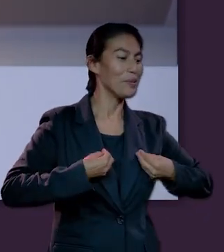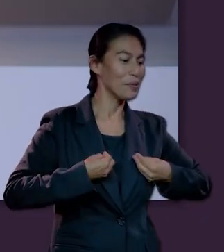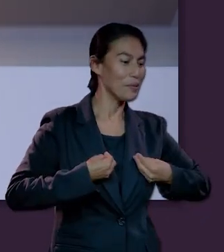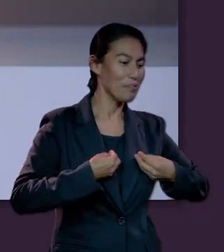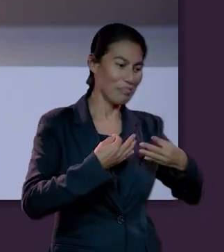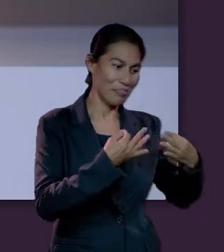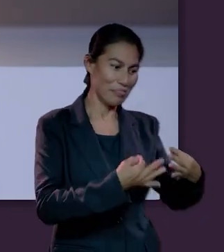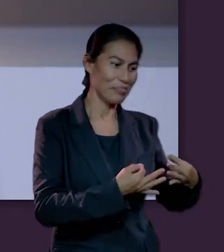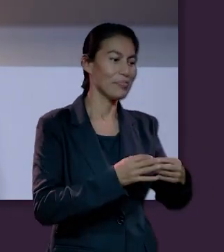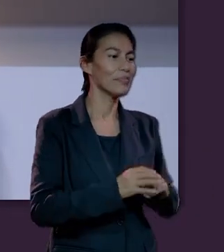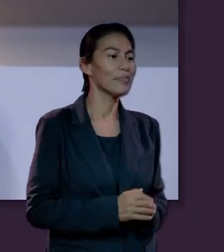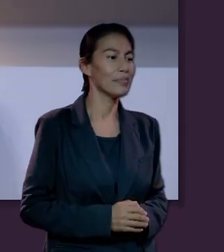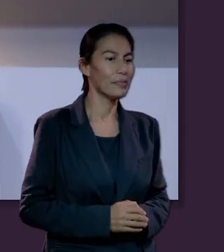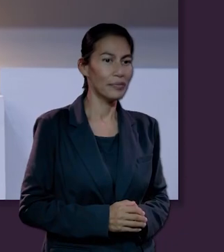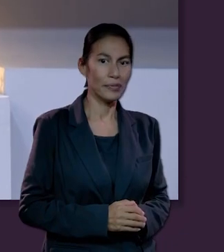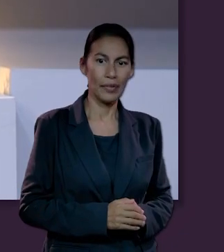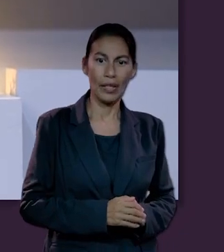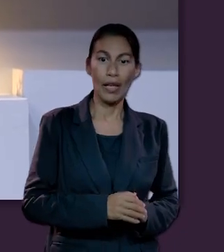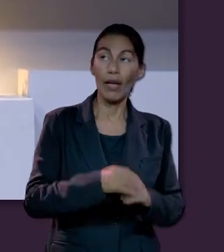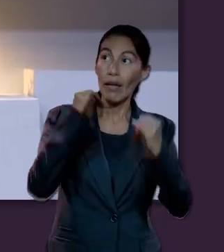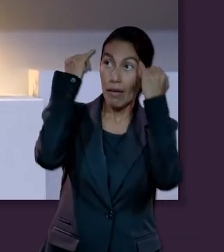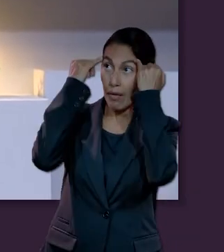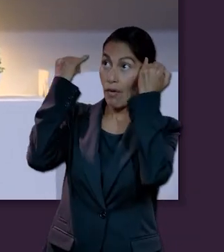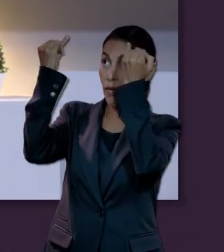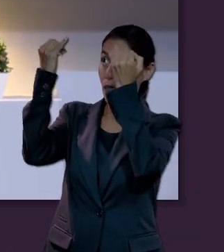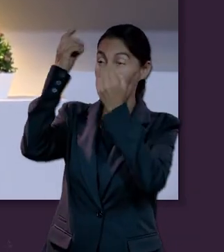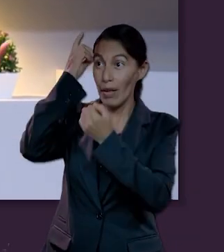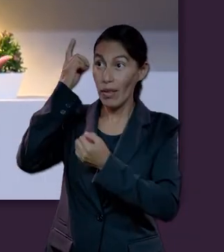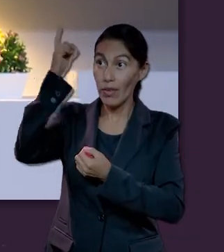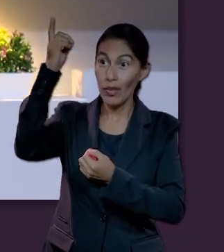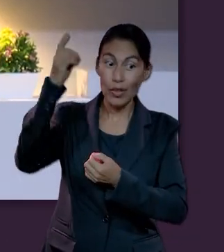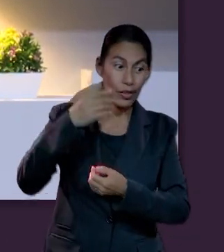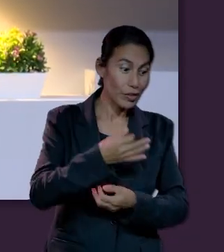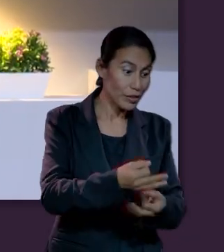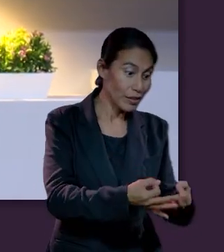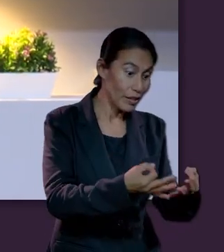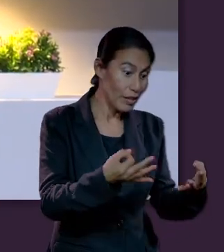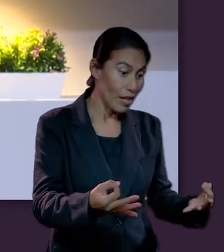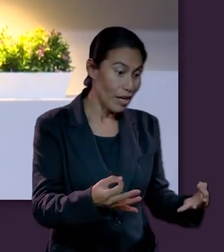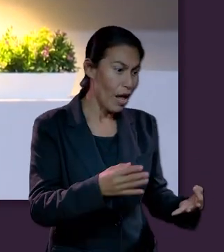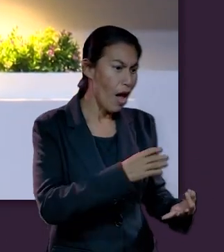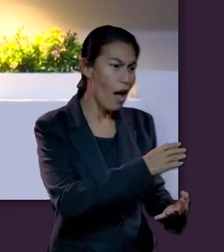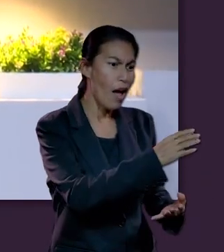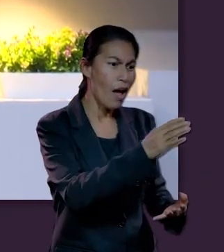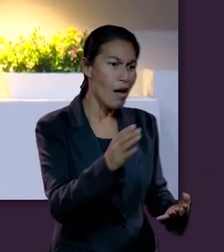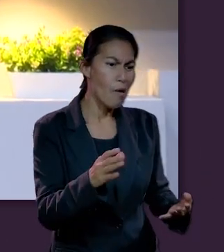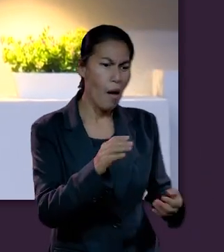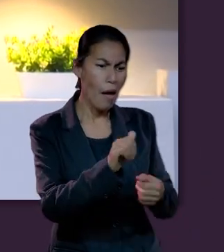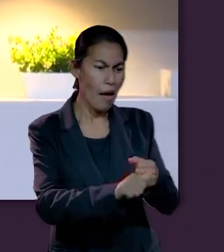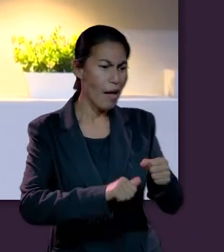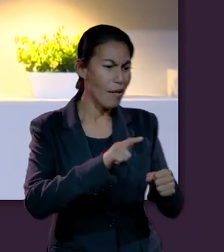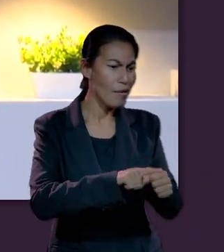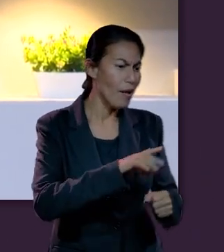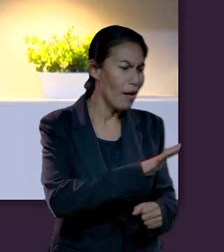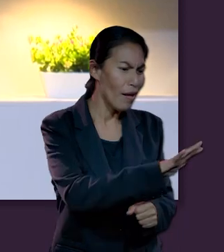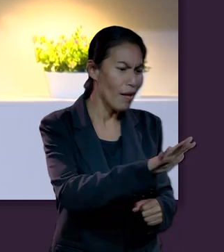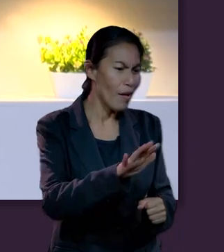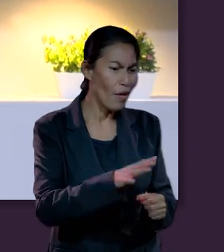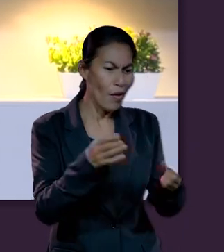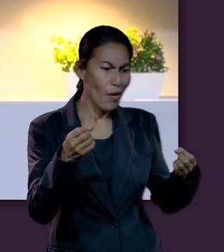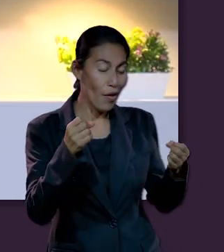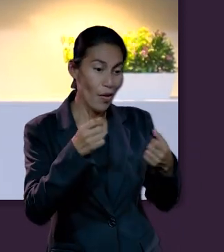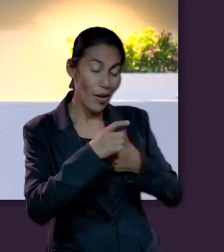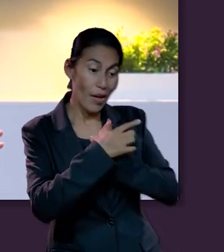fue el hombre un ser viviente. Jehová Dios formó, pues, de la tierra toda bestia del campo,